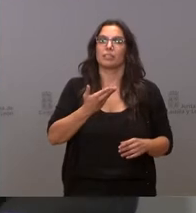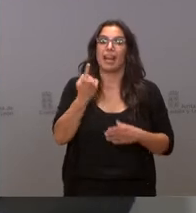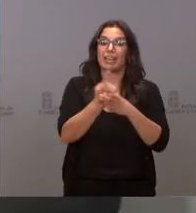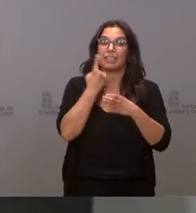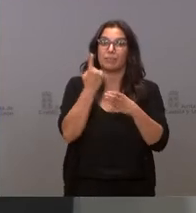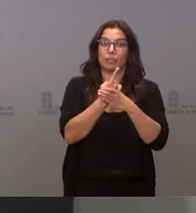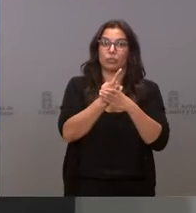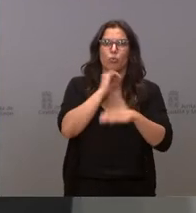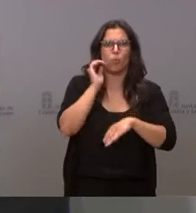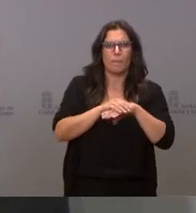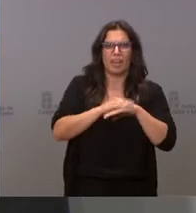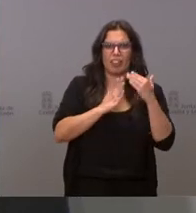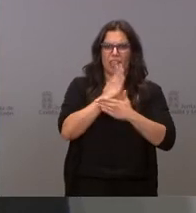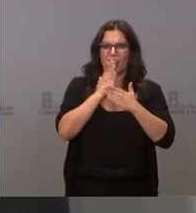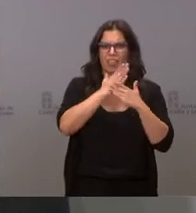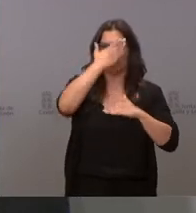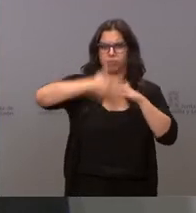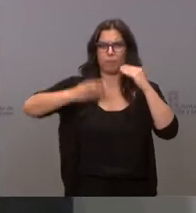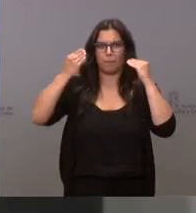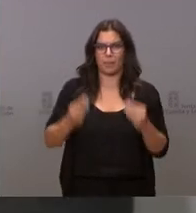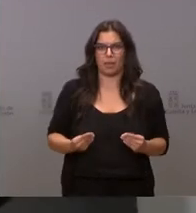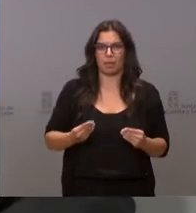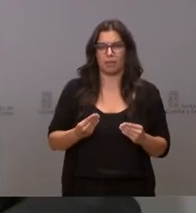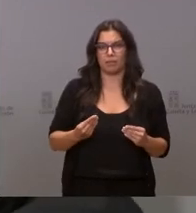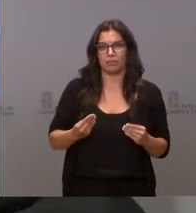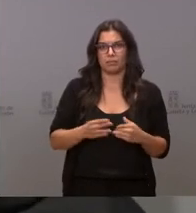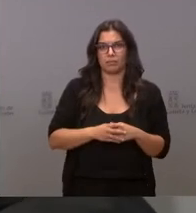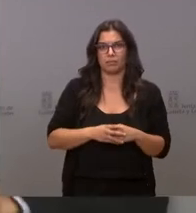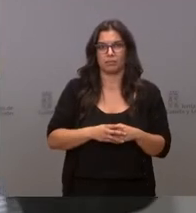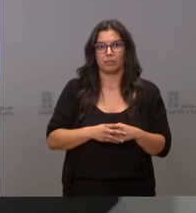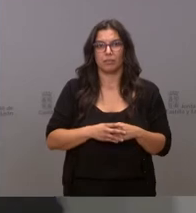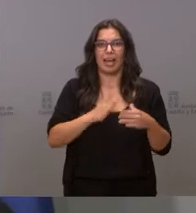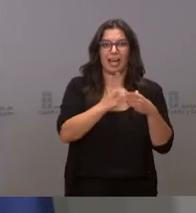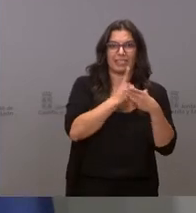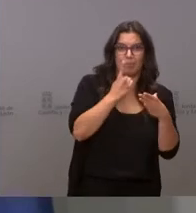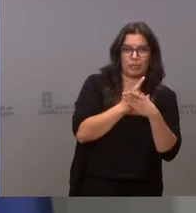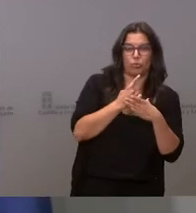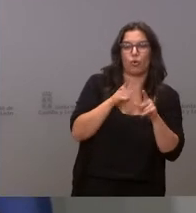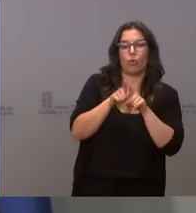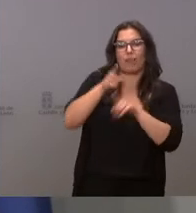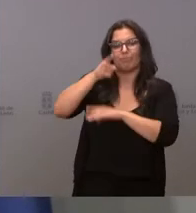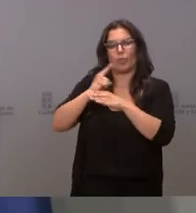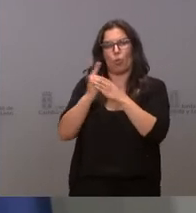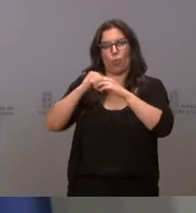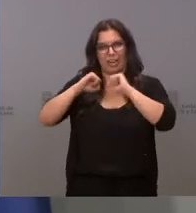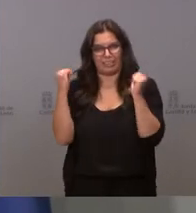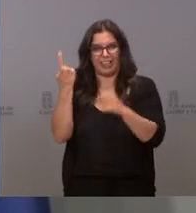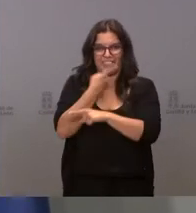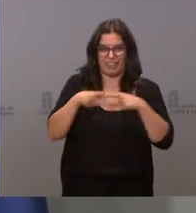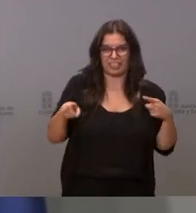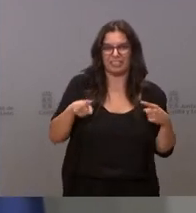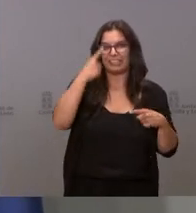aislamiento. No es lo mismo el aislamiento que la cuarentena, como todos sabemos, pero ambos